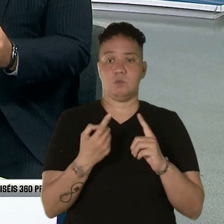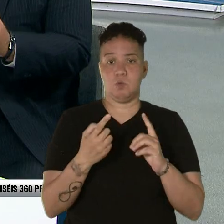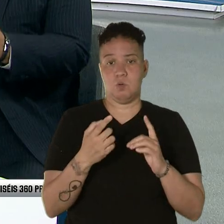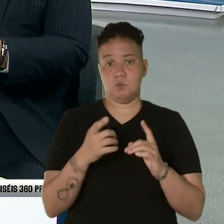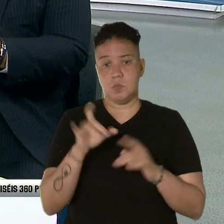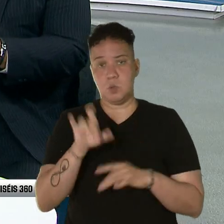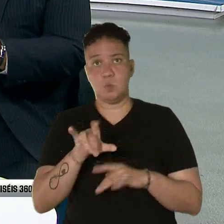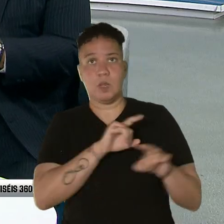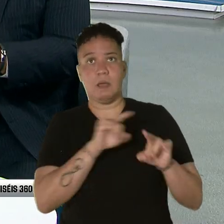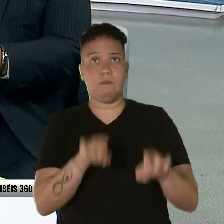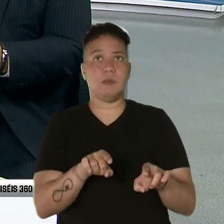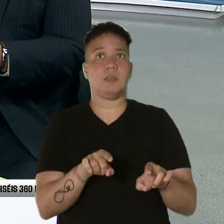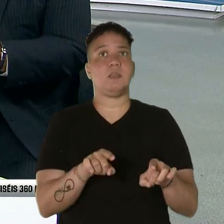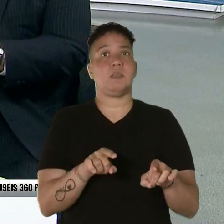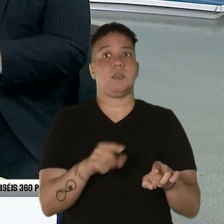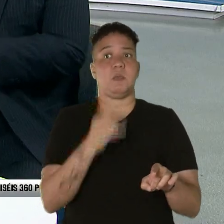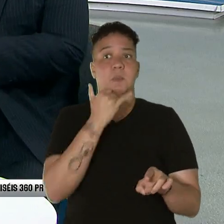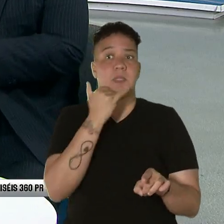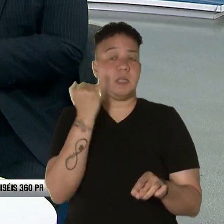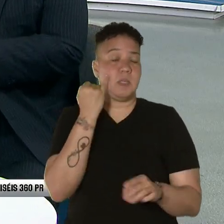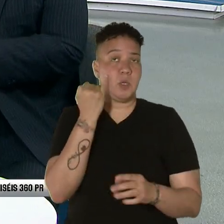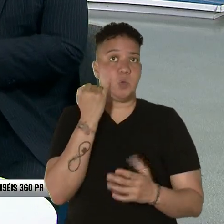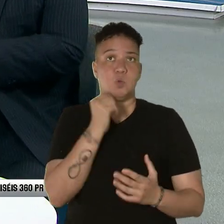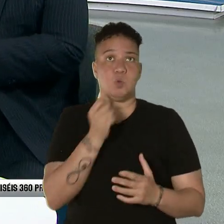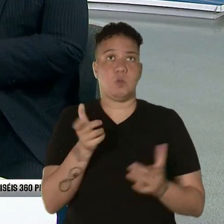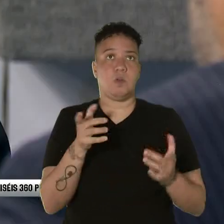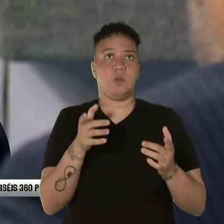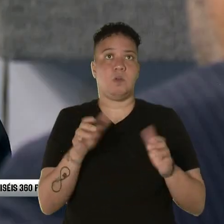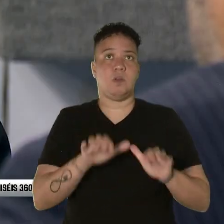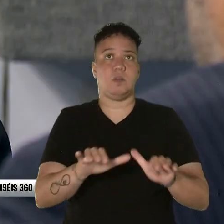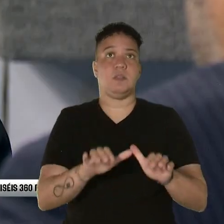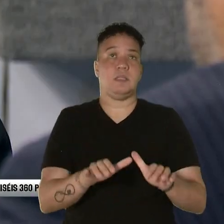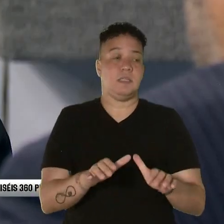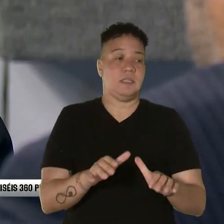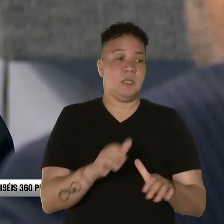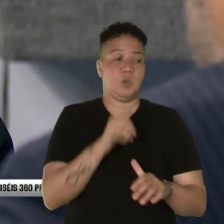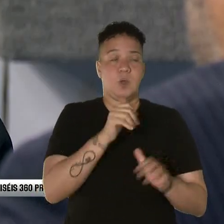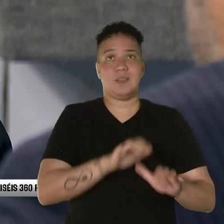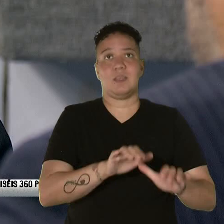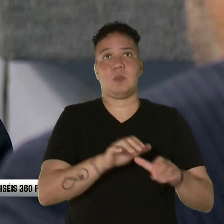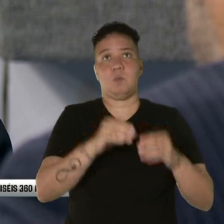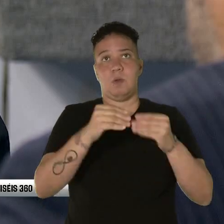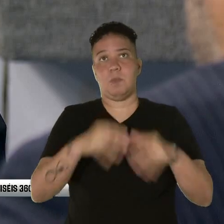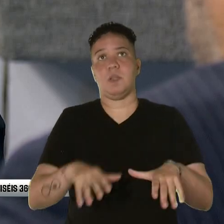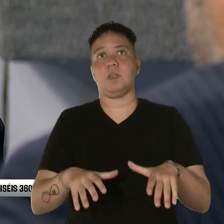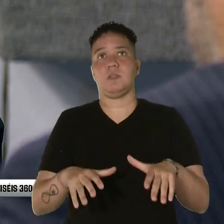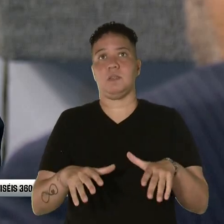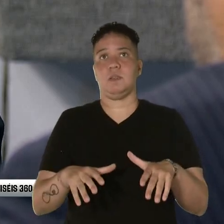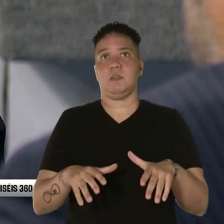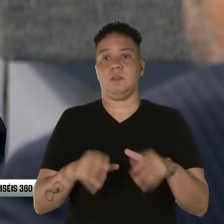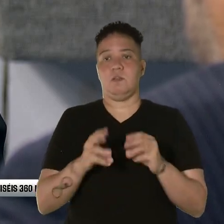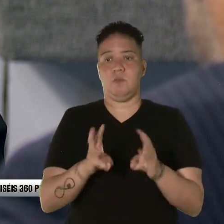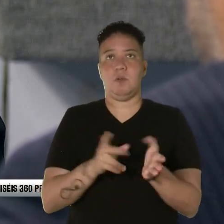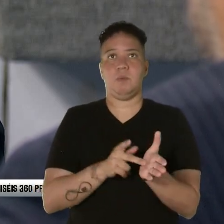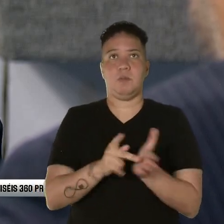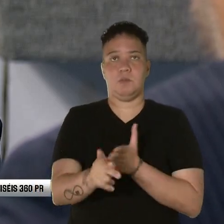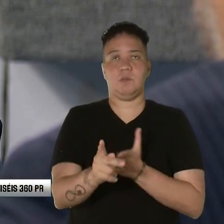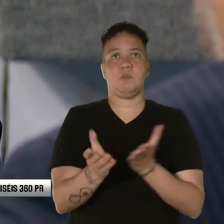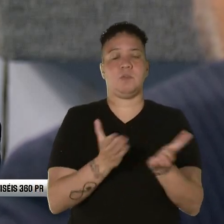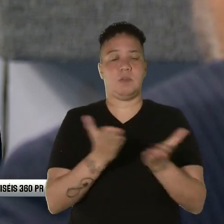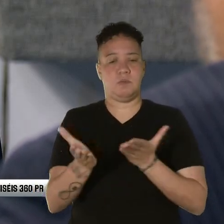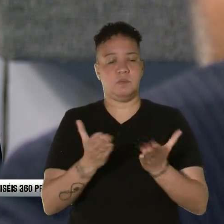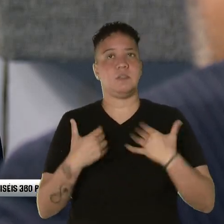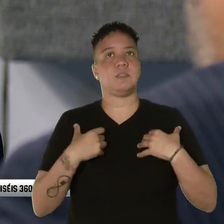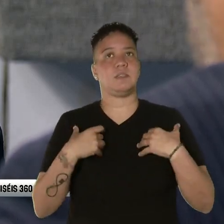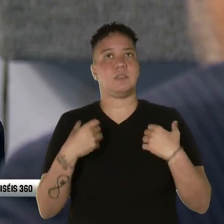y qué pasa de no hacerse? De no hacerse, pueden perder ese privilegio que es tener la forma de pagar por los servicios